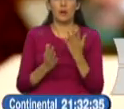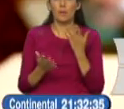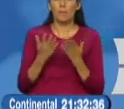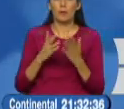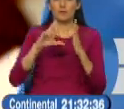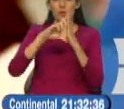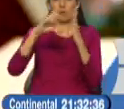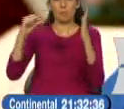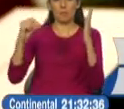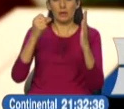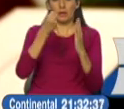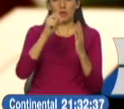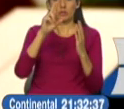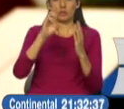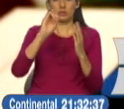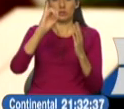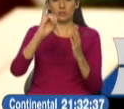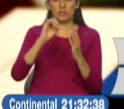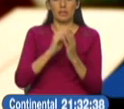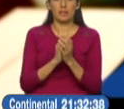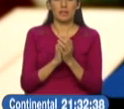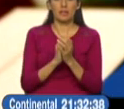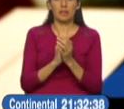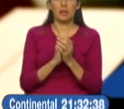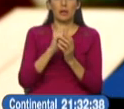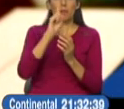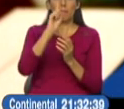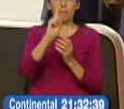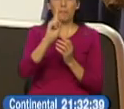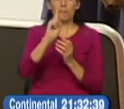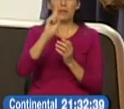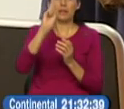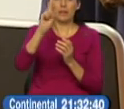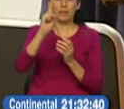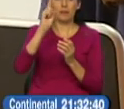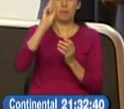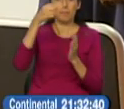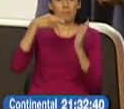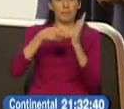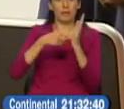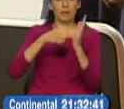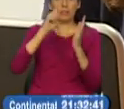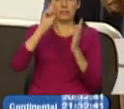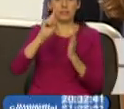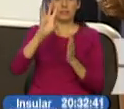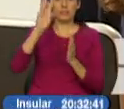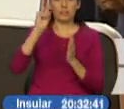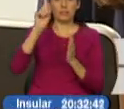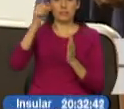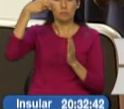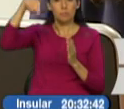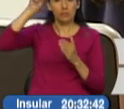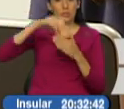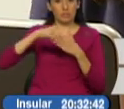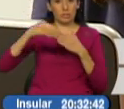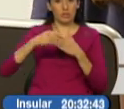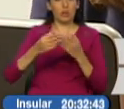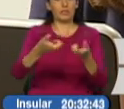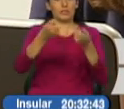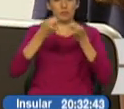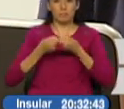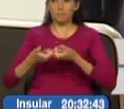de rentas internas recaudó 1.161 millones de dólares. Toda la política que se manejó justamente de las